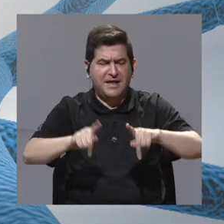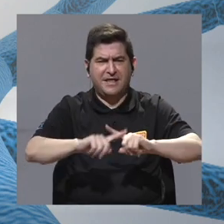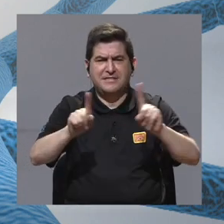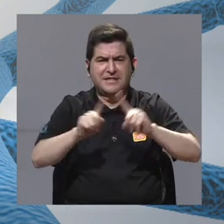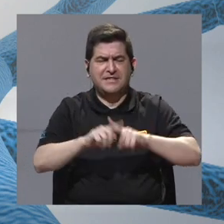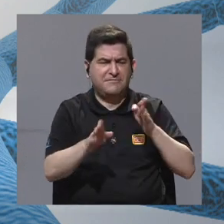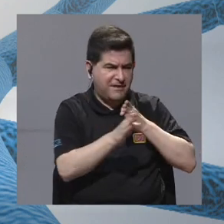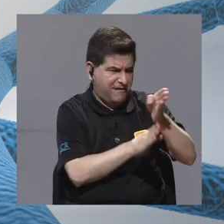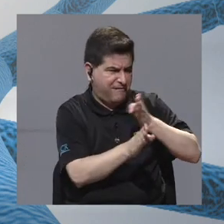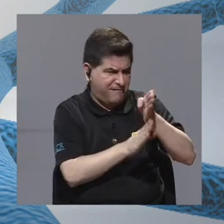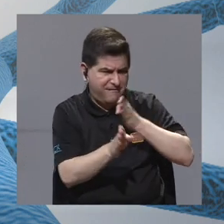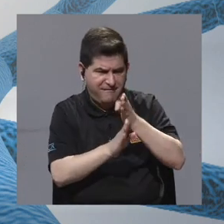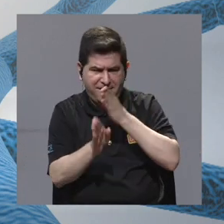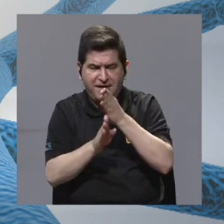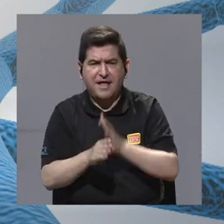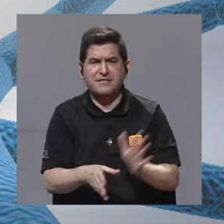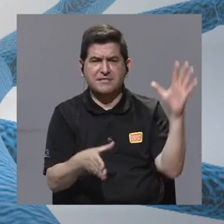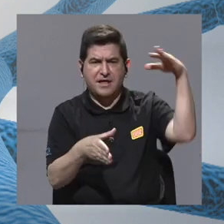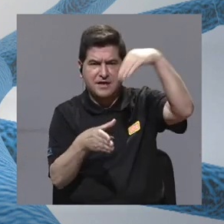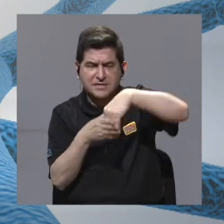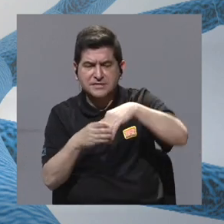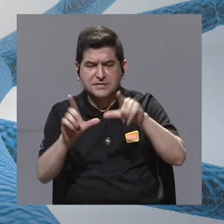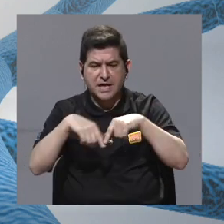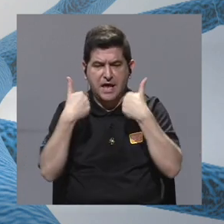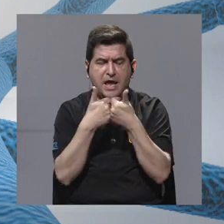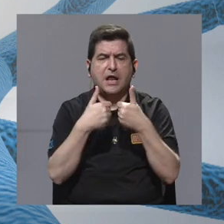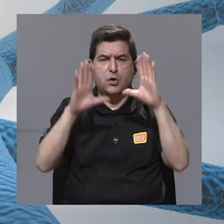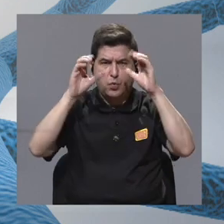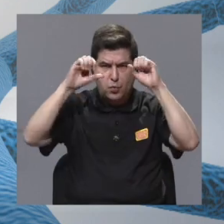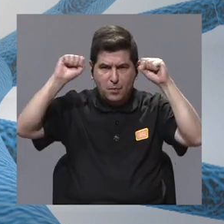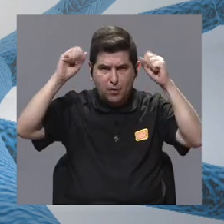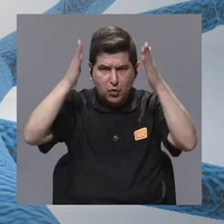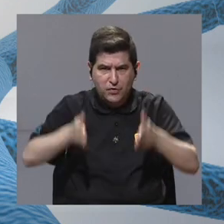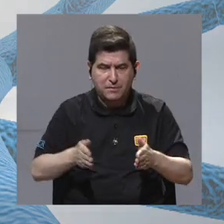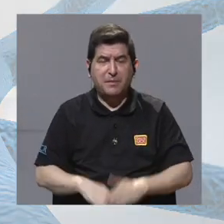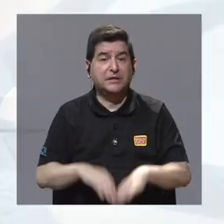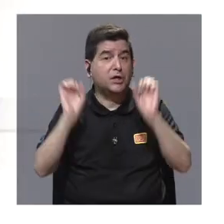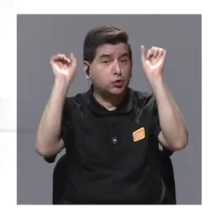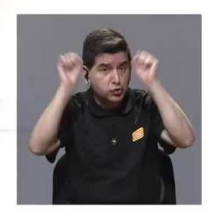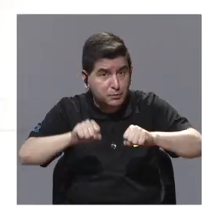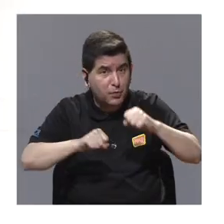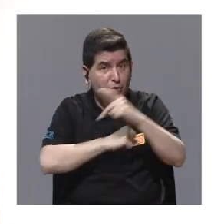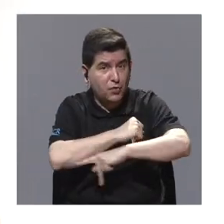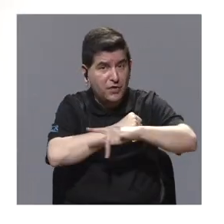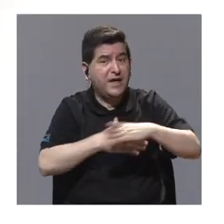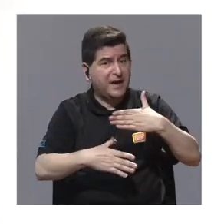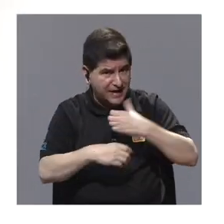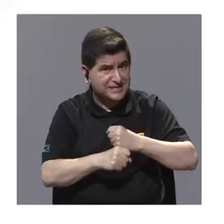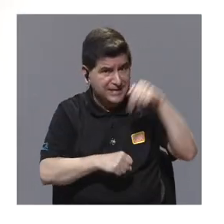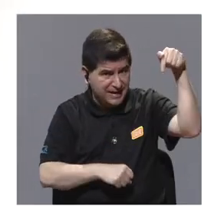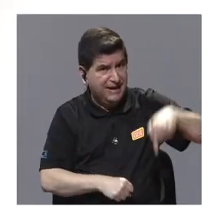de diferentes disciplinas se inserten en el cuerpo diplomático. ¿Será eso posible en nuestro país?